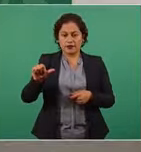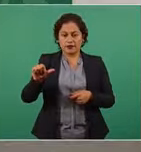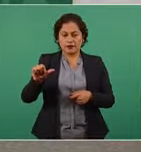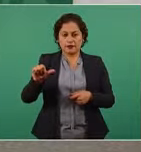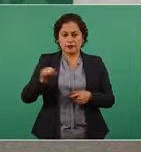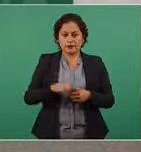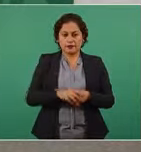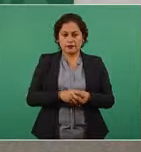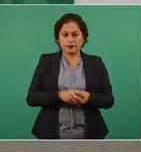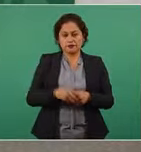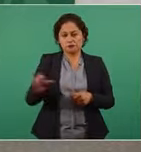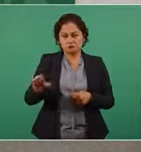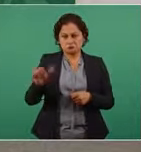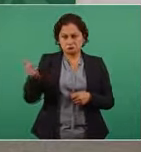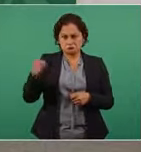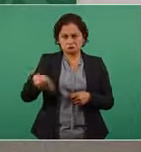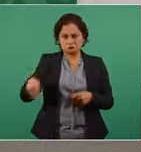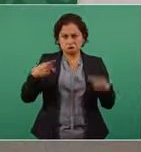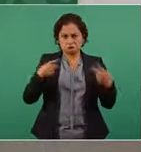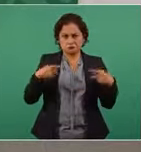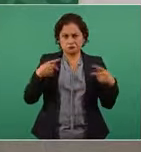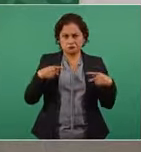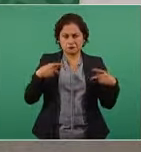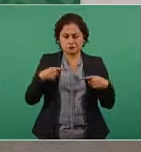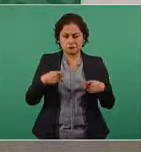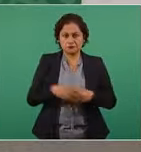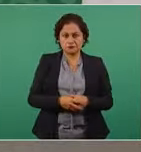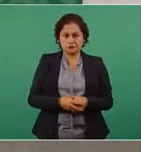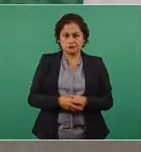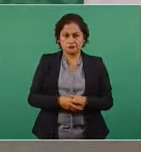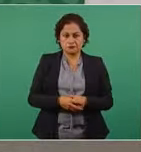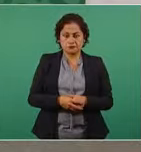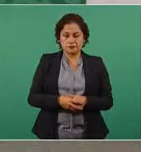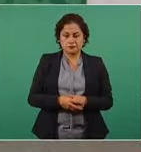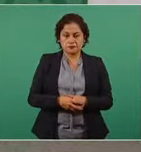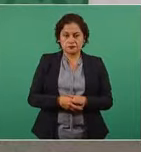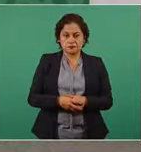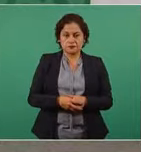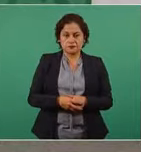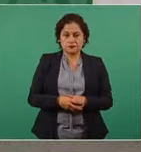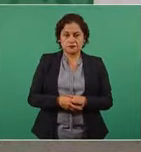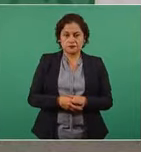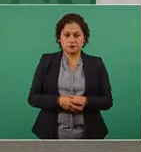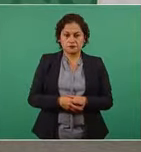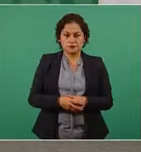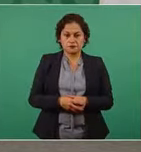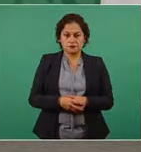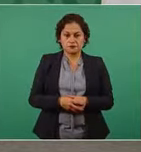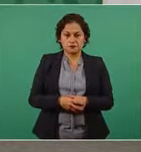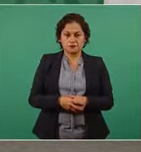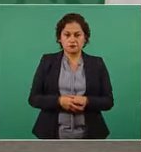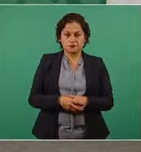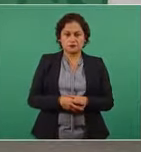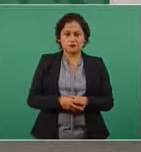y otros que venían de el porfiriato